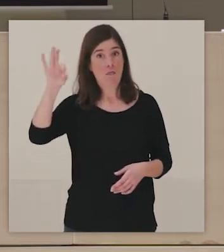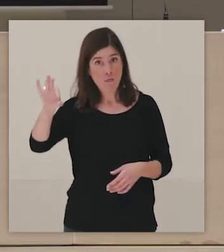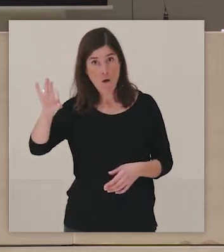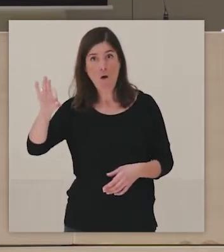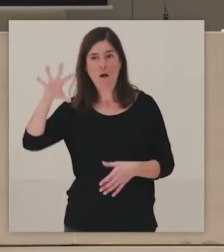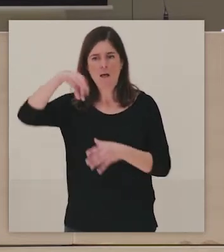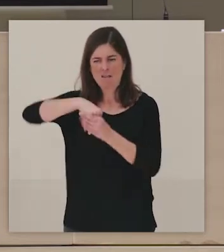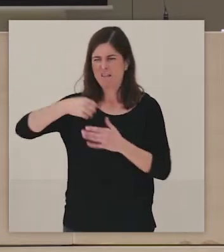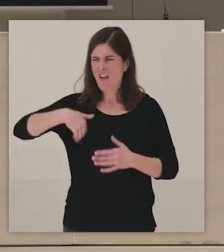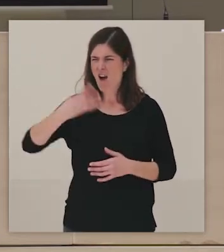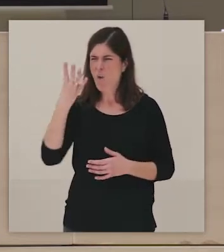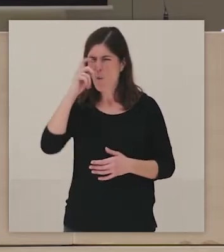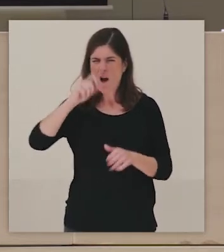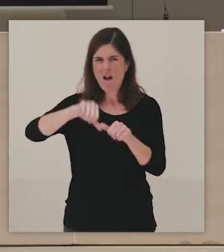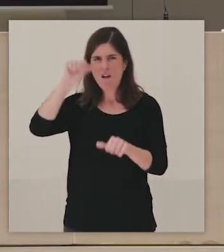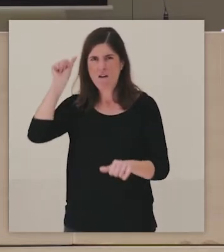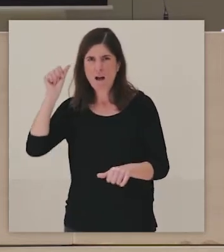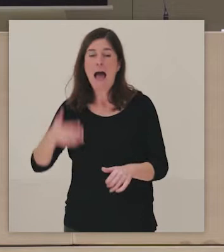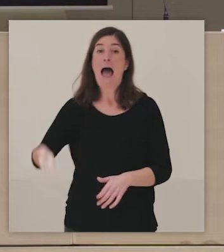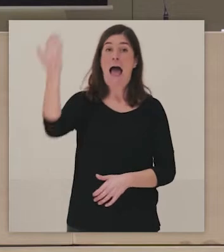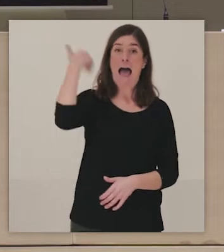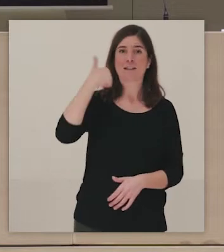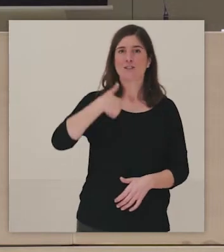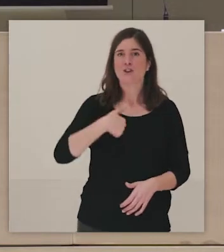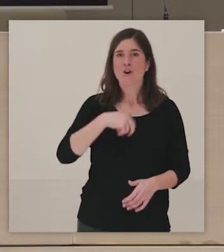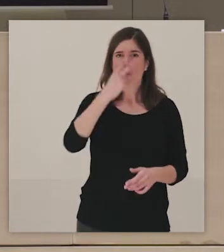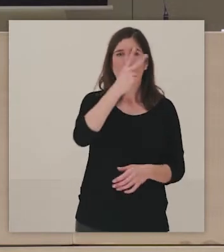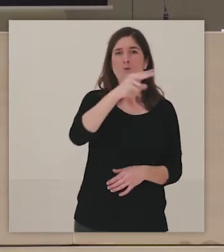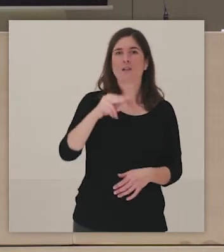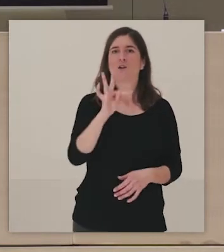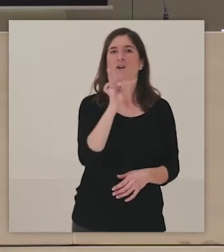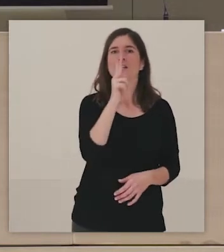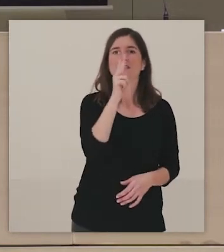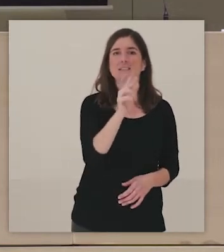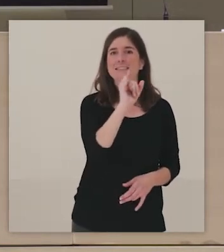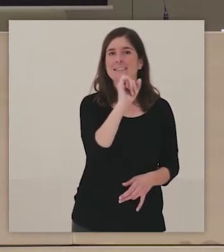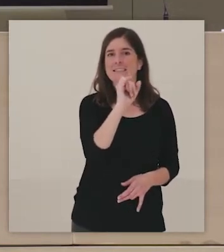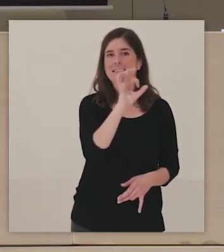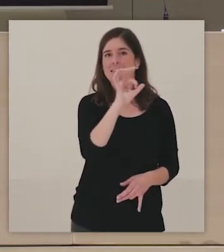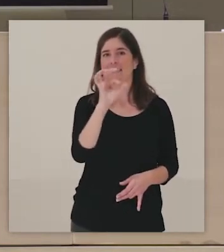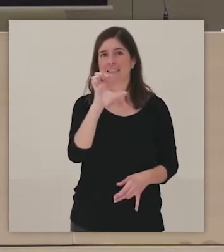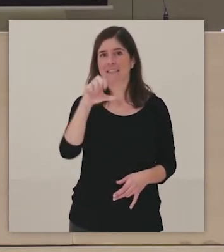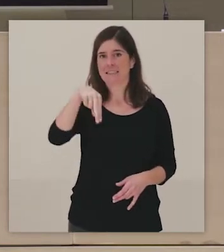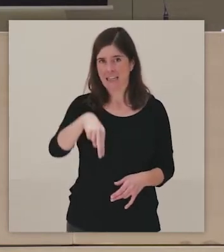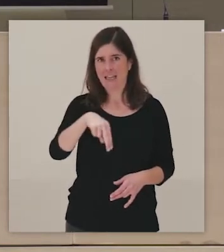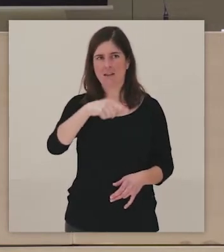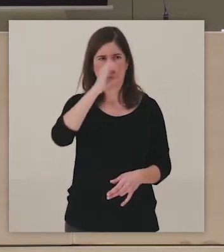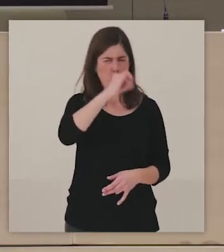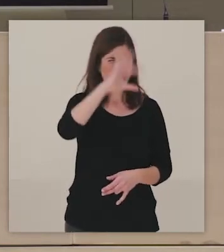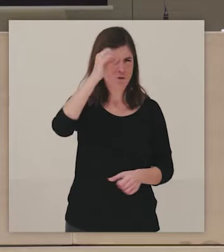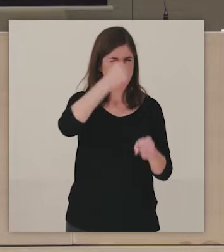Como decía María del Mar, mi experiencia viene del Museo Thyssen y de años de trabajo,